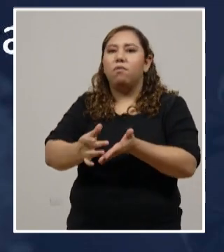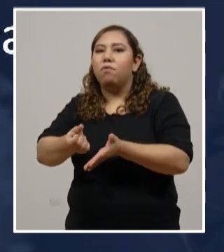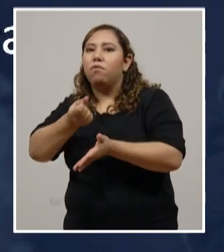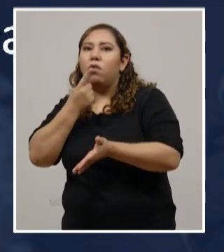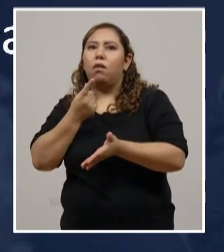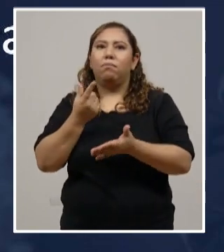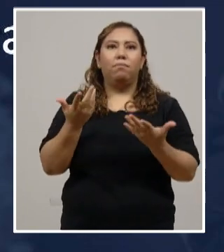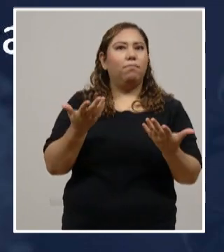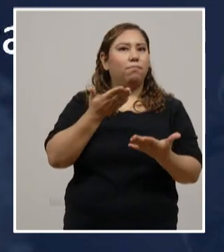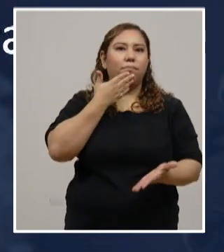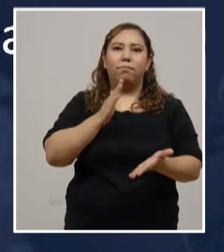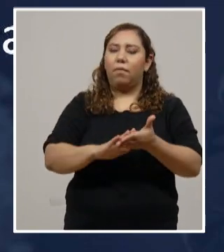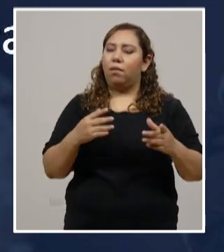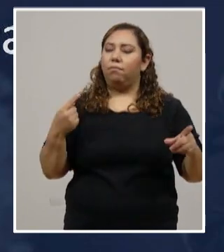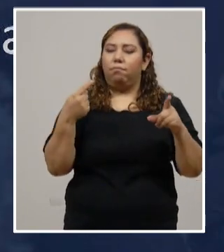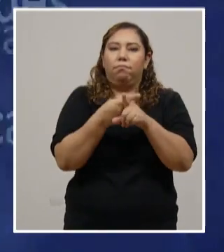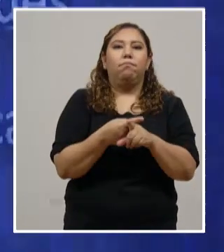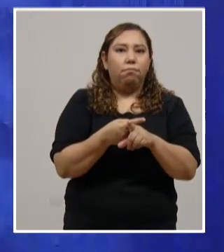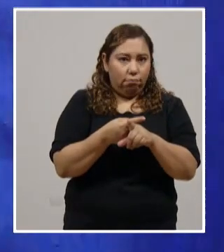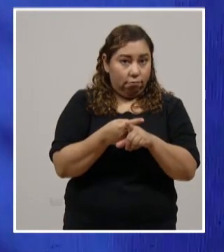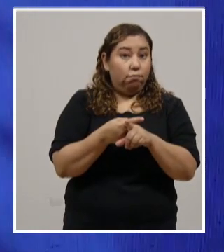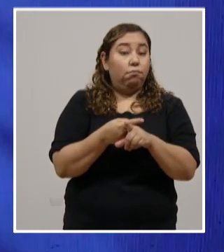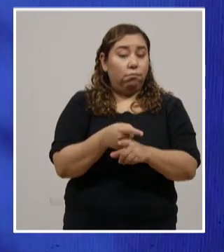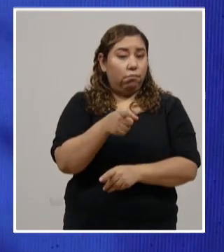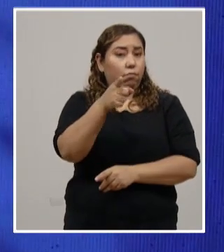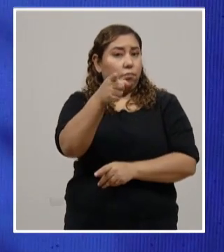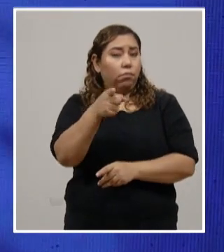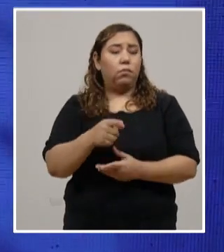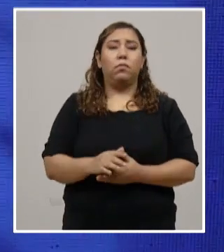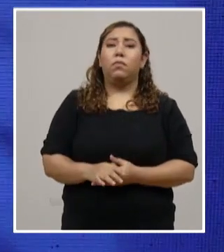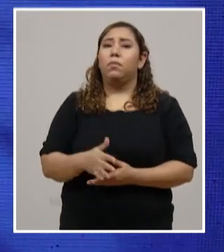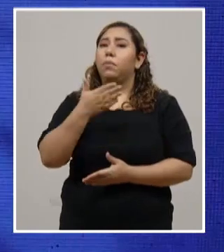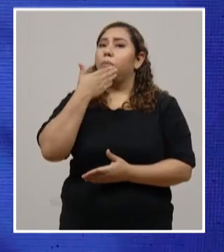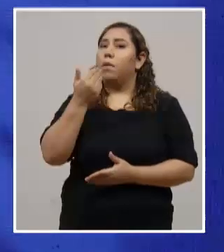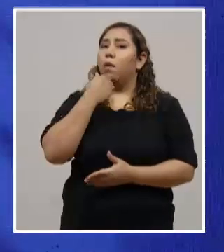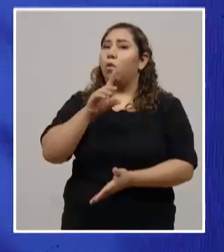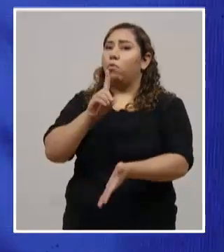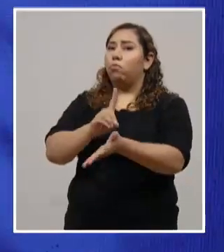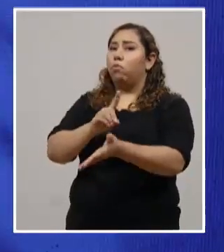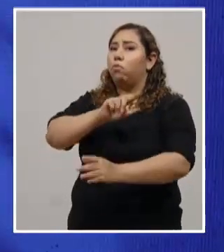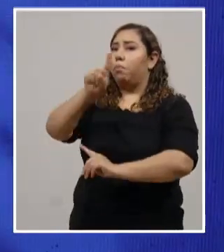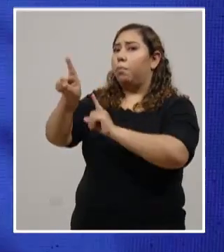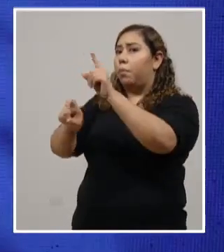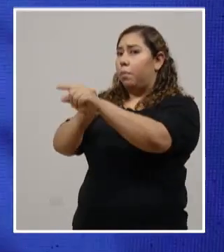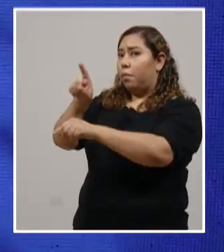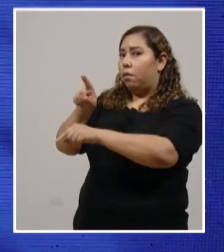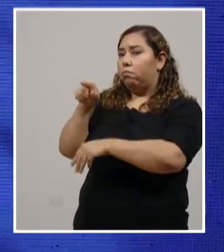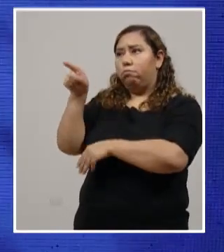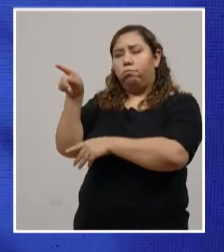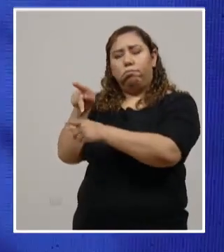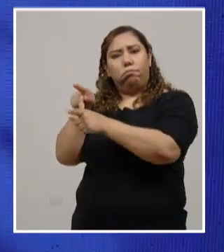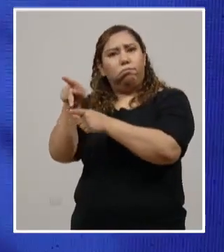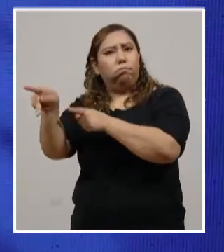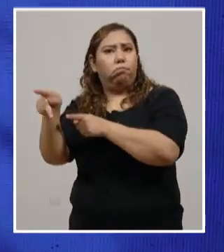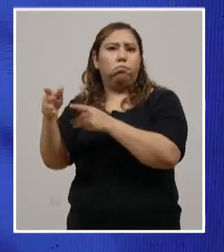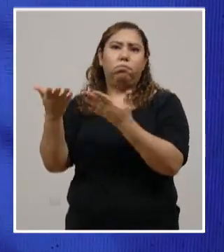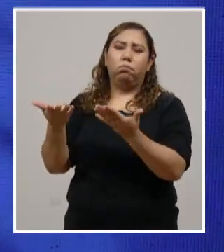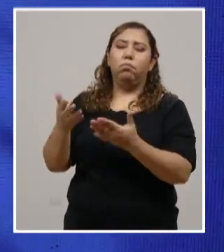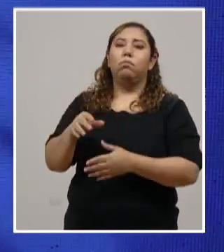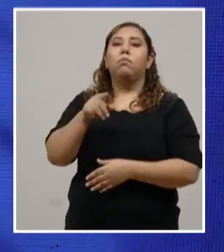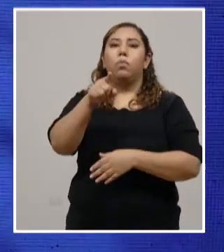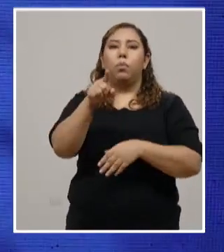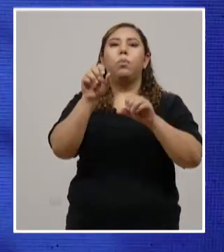puede estar contraindicado en su caso. Por eso, siempre consulte a su médico, consulte a un profesional de la salud, puede llamar al